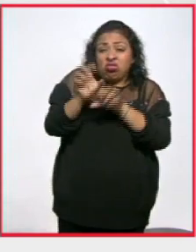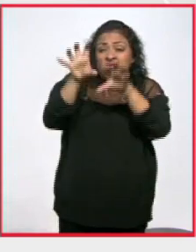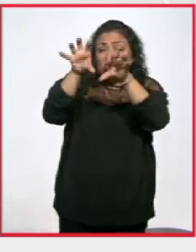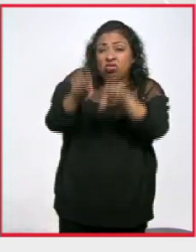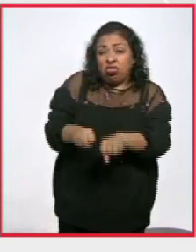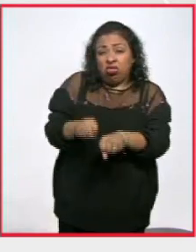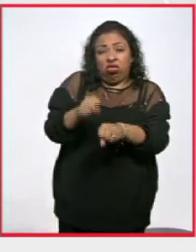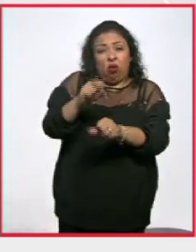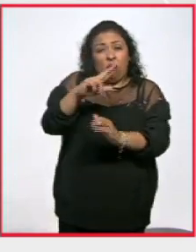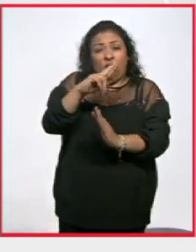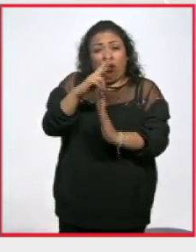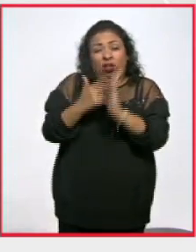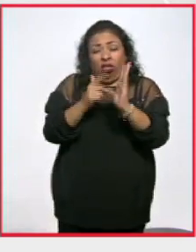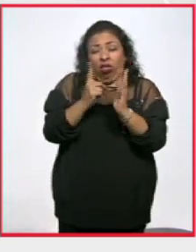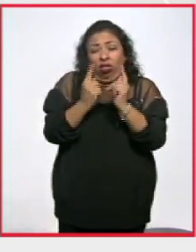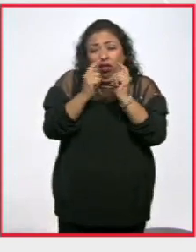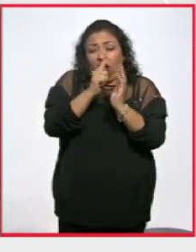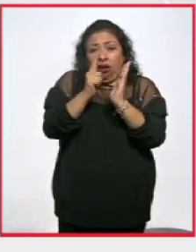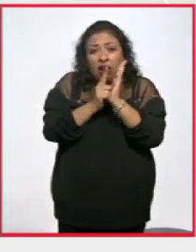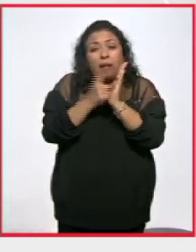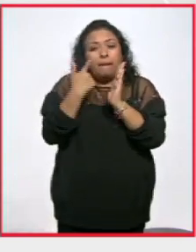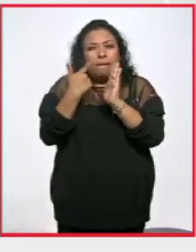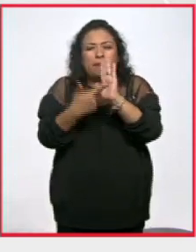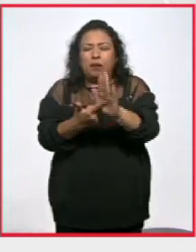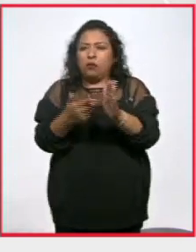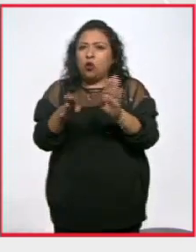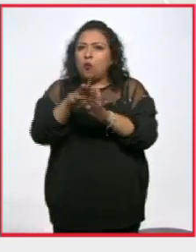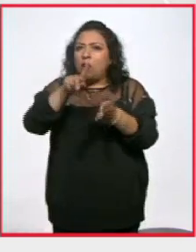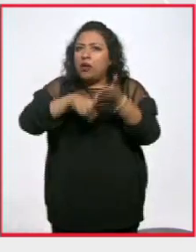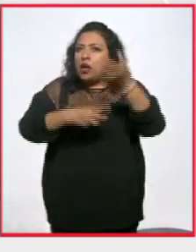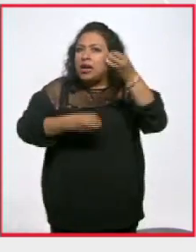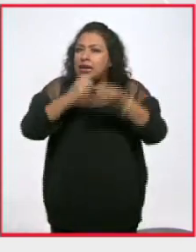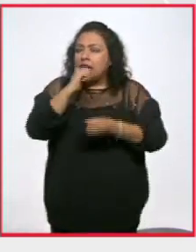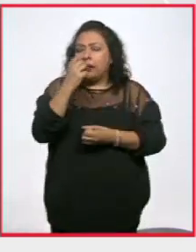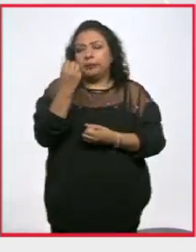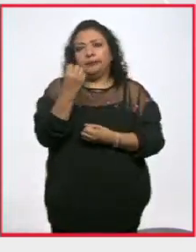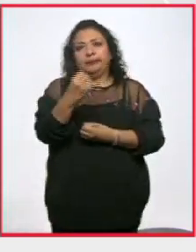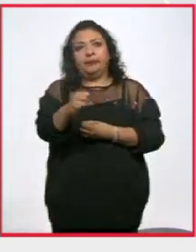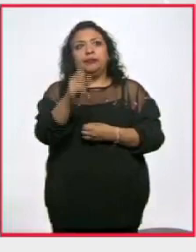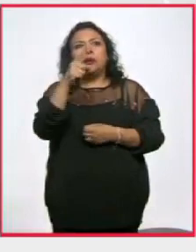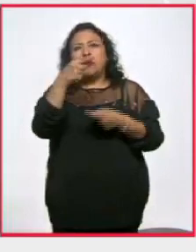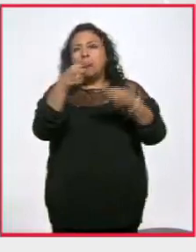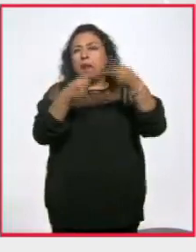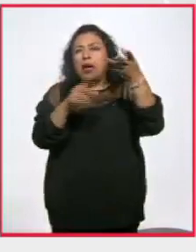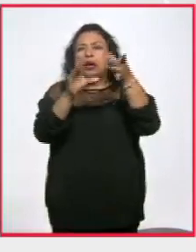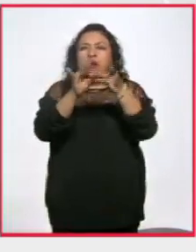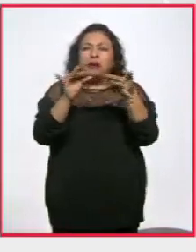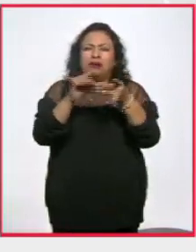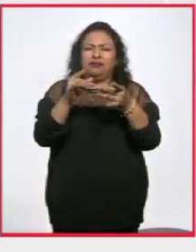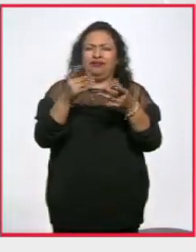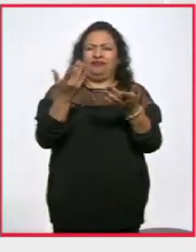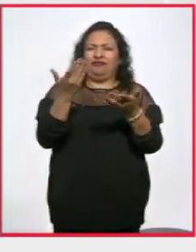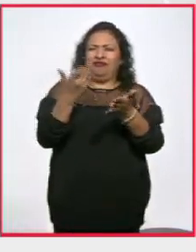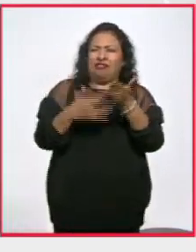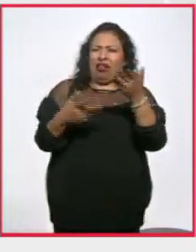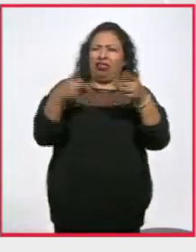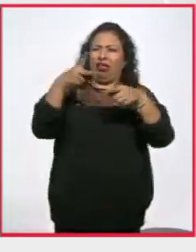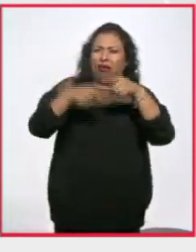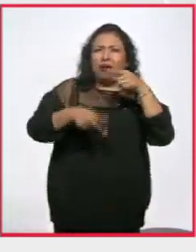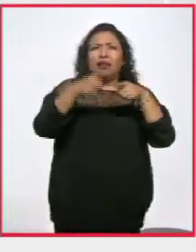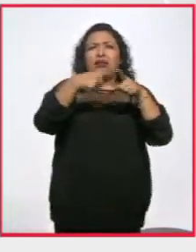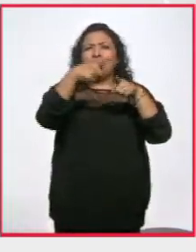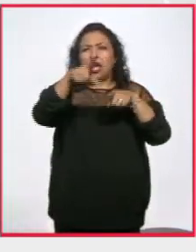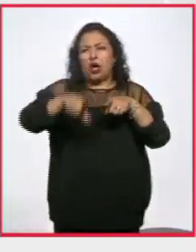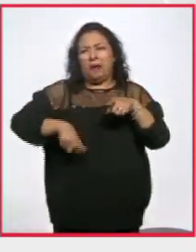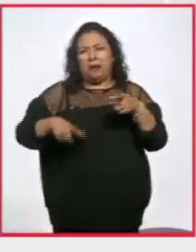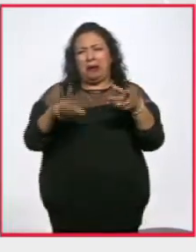ilegal, vuelven inadmisibles sus hallazgos en los tribunales. Así como una serie de explicaciones insuficientes por parte del